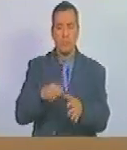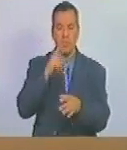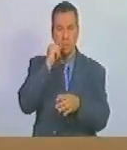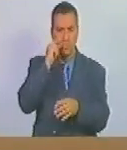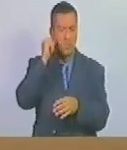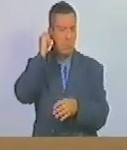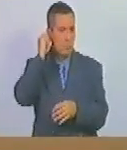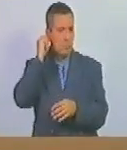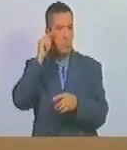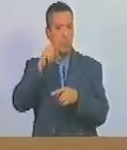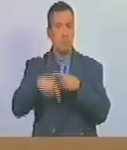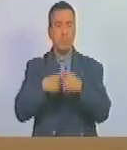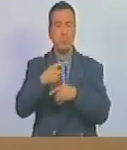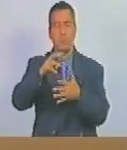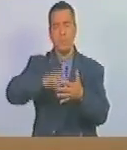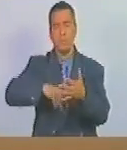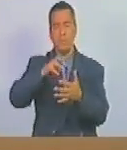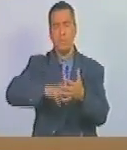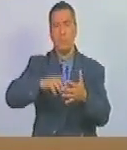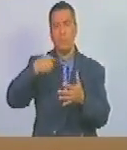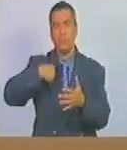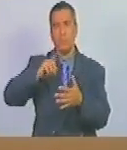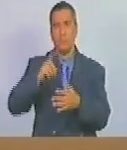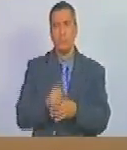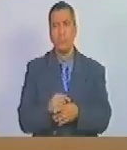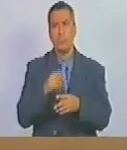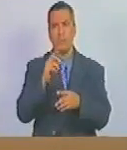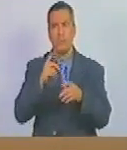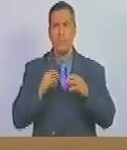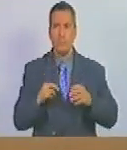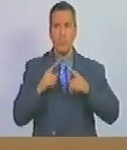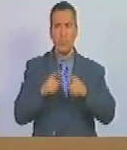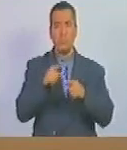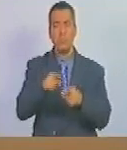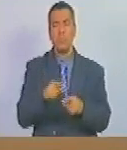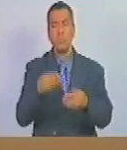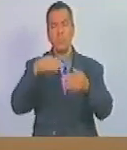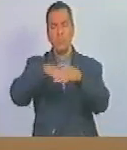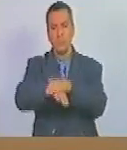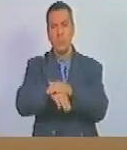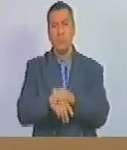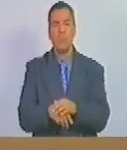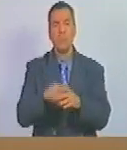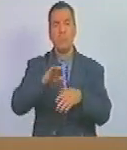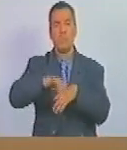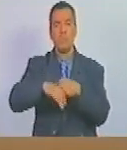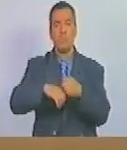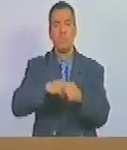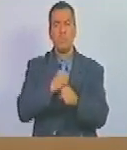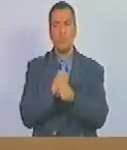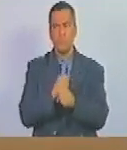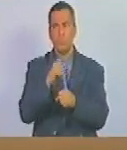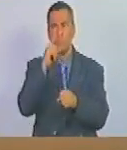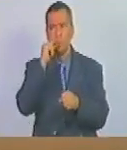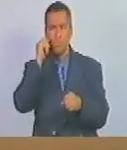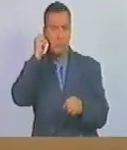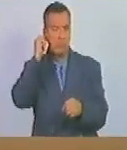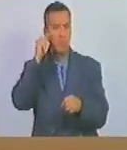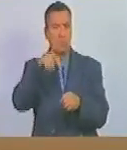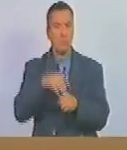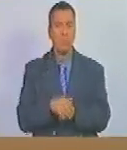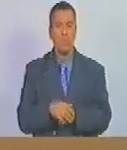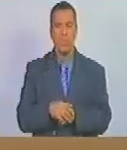o los trabajadores agrícolas temporales y ocasionales incluidos las jornaleras y los